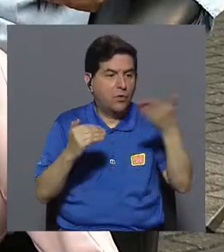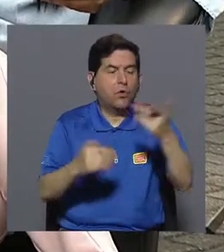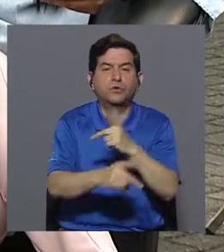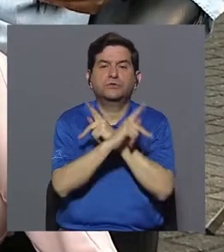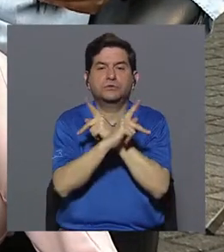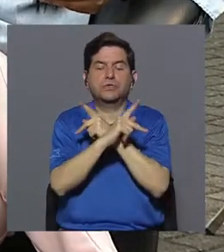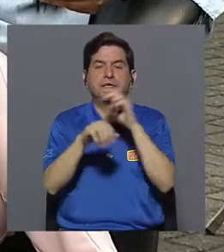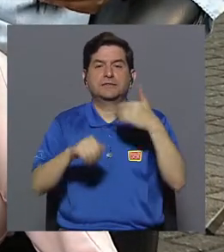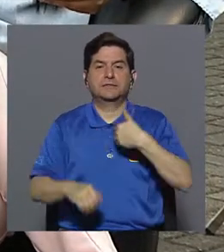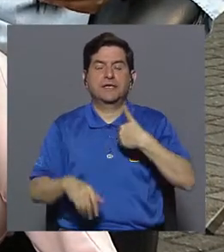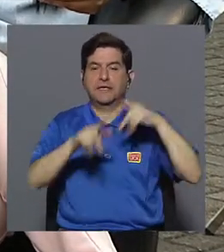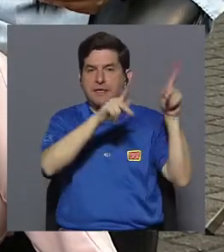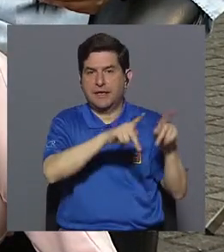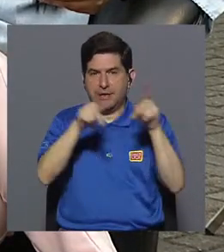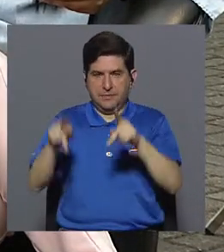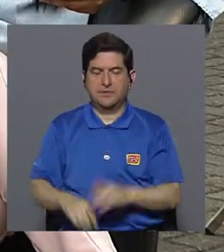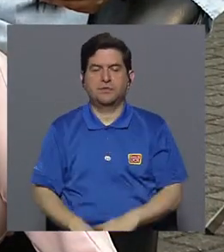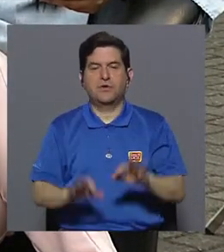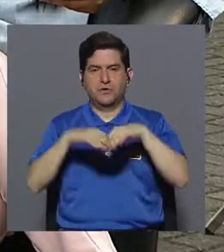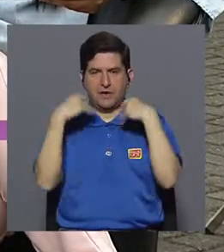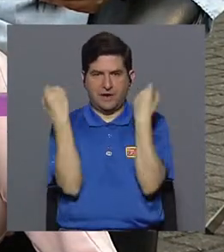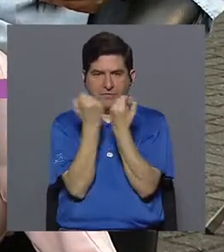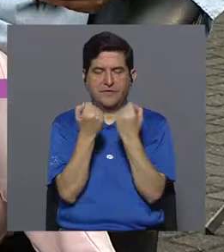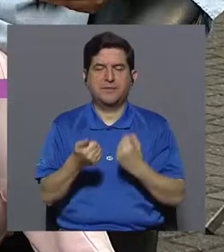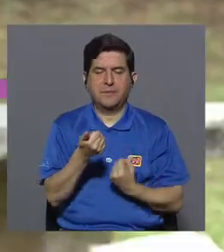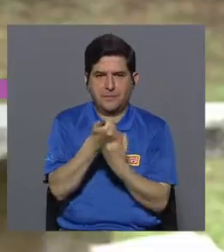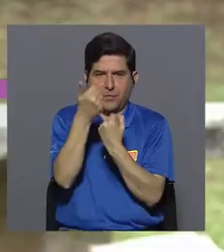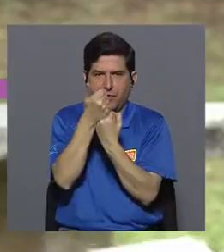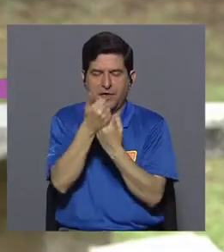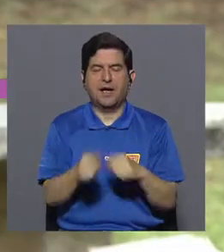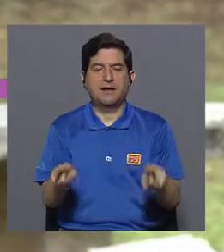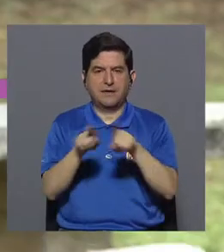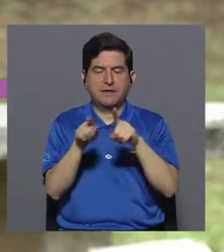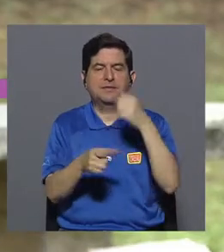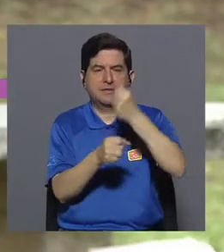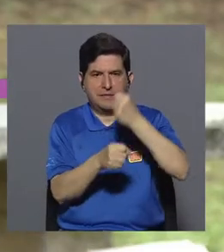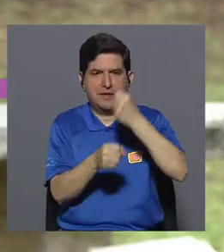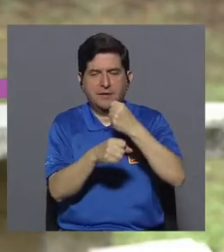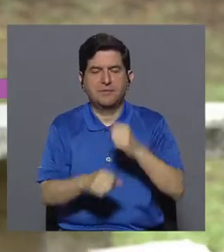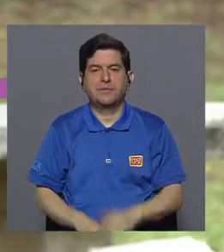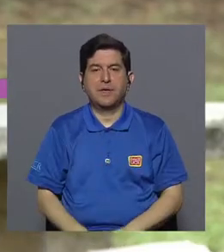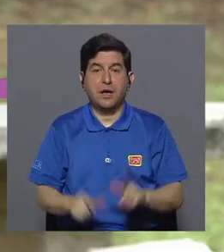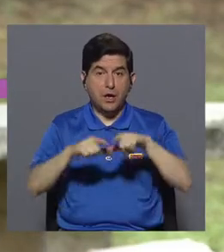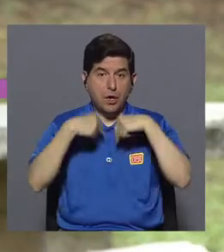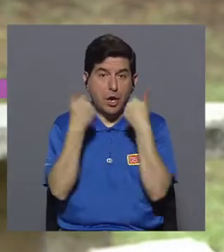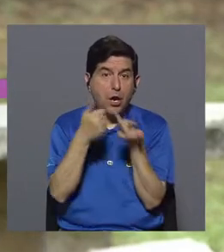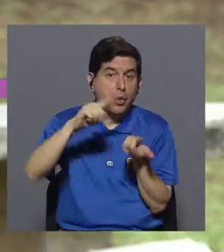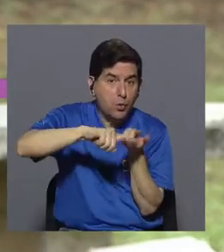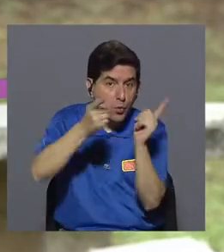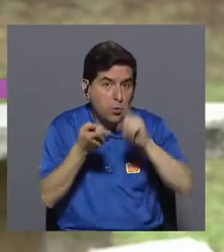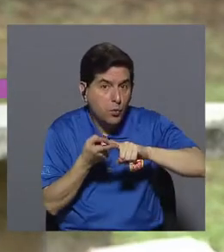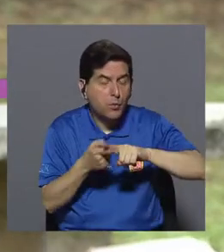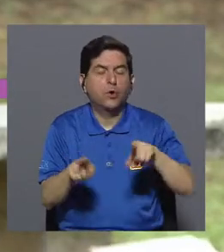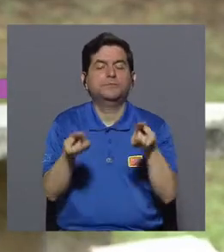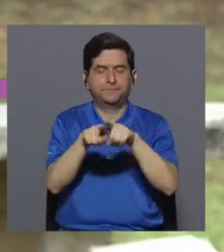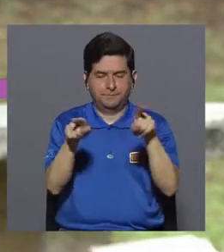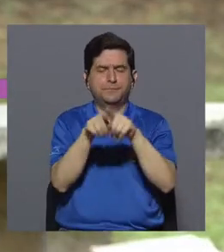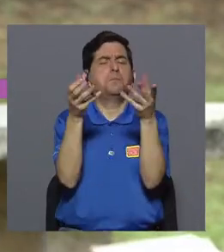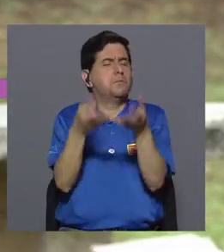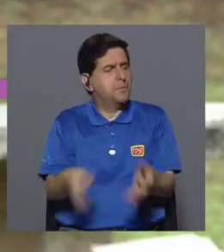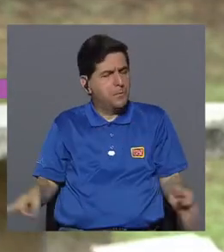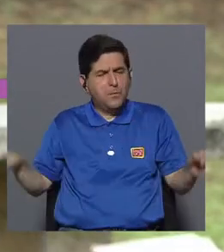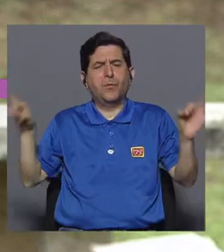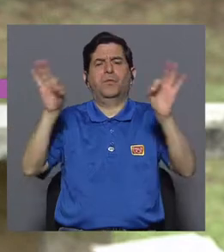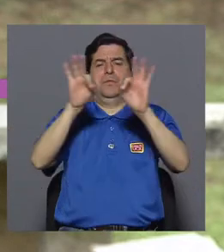ellos cuentan, familia que los está apoyando y también a nivel laboral están recibiendo el apoyo. círculo de amigos, supongo. El círculo de amigos es sumamente importante,